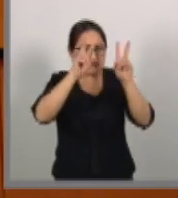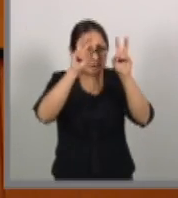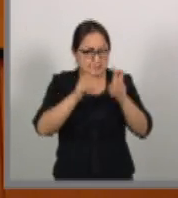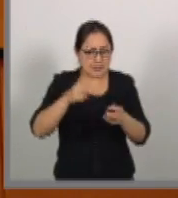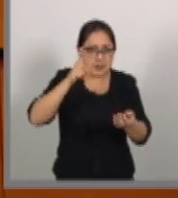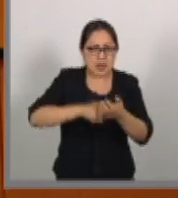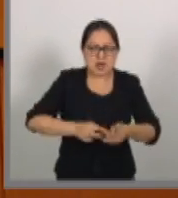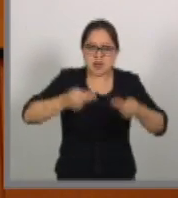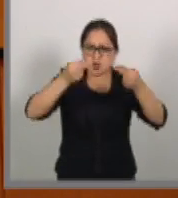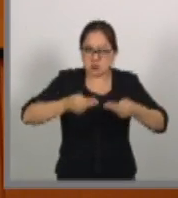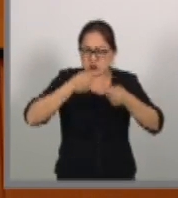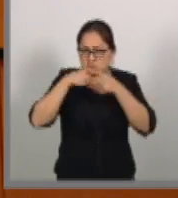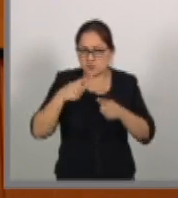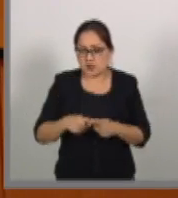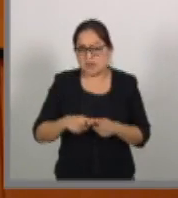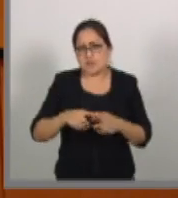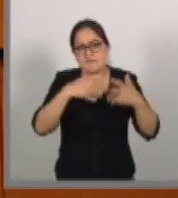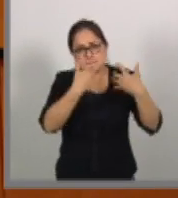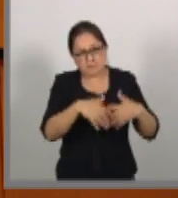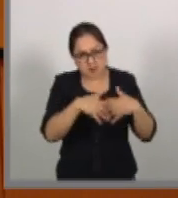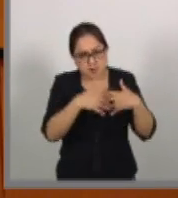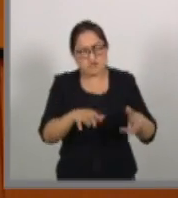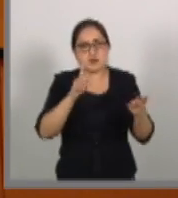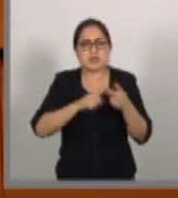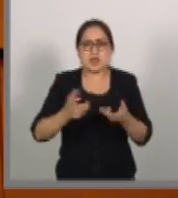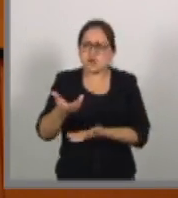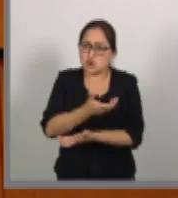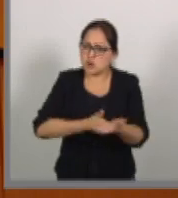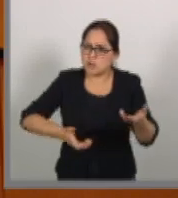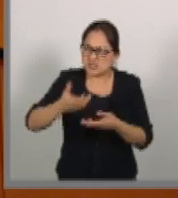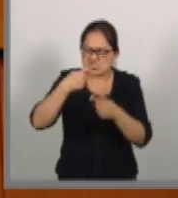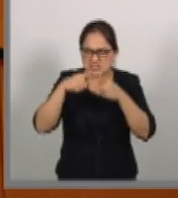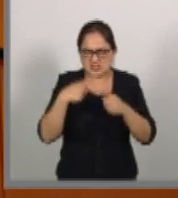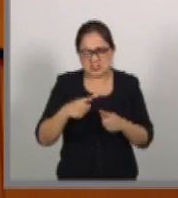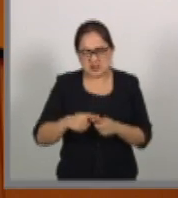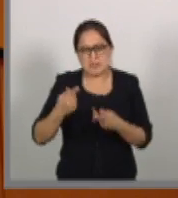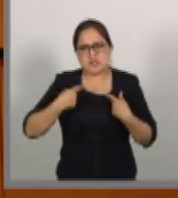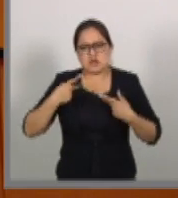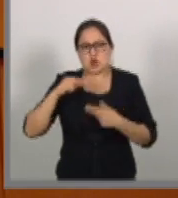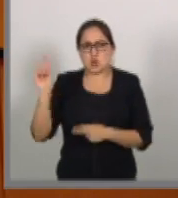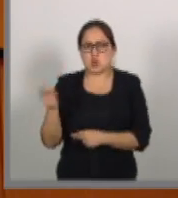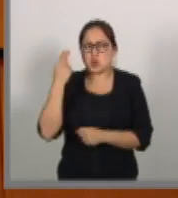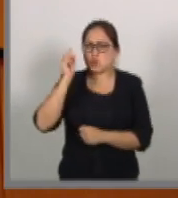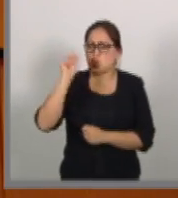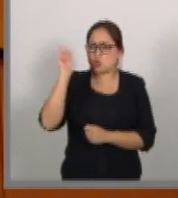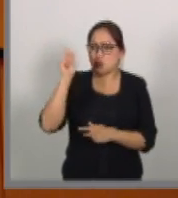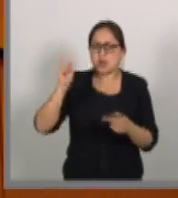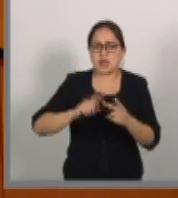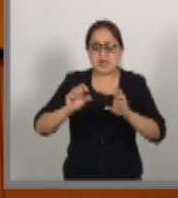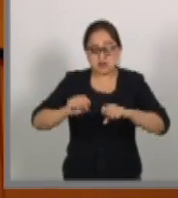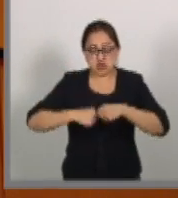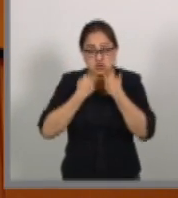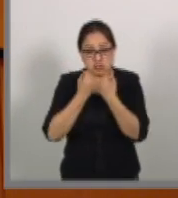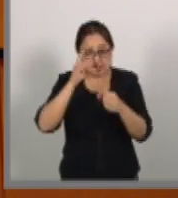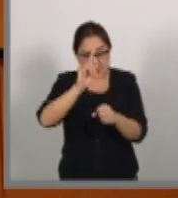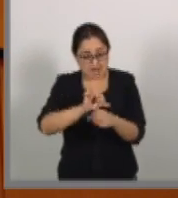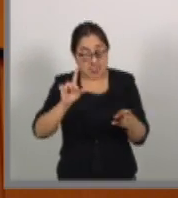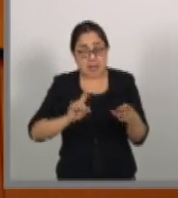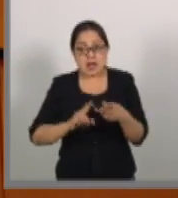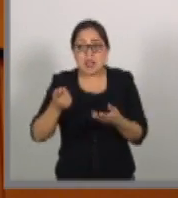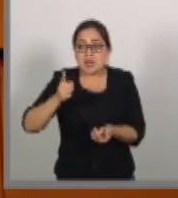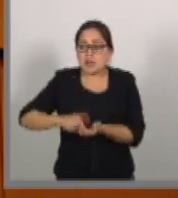empresariales, industriales, comerciales, académicos, sociedad civil y